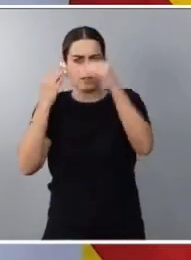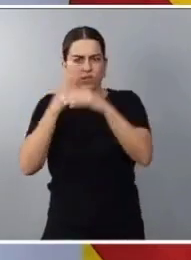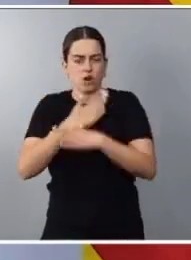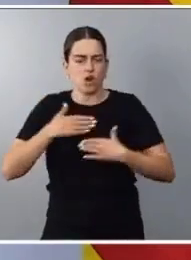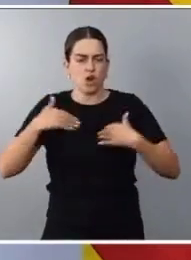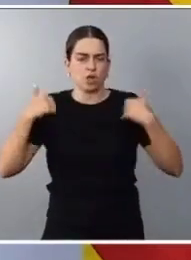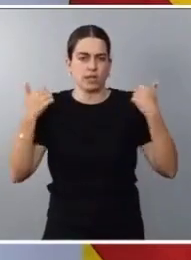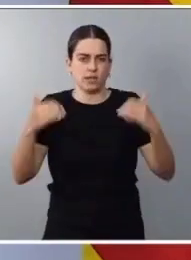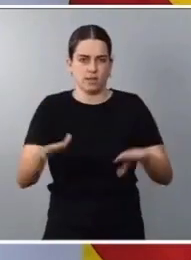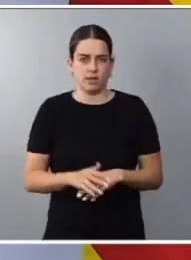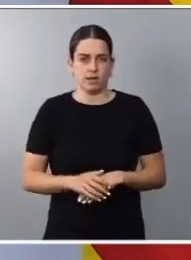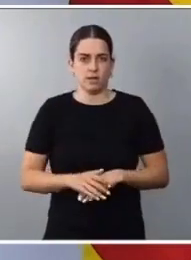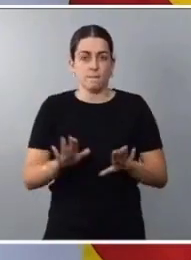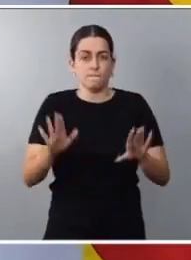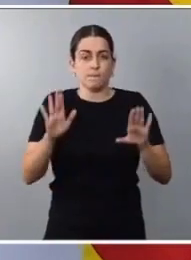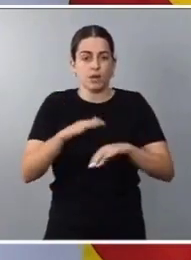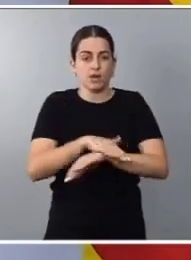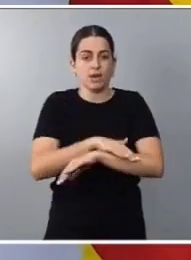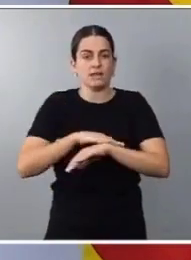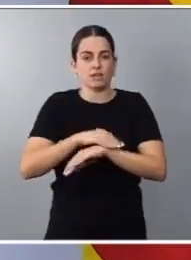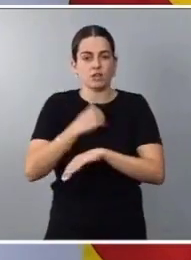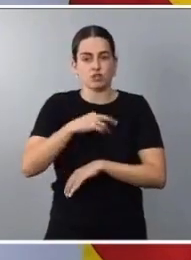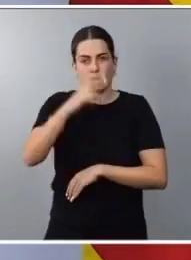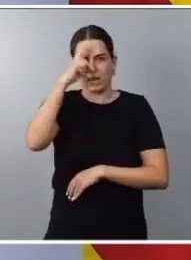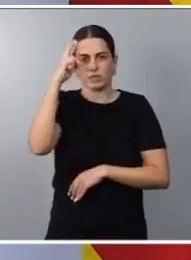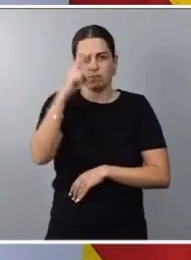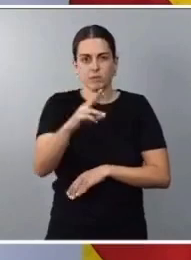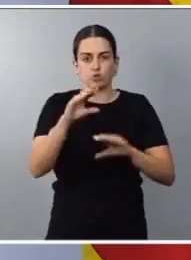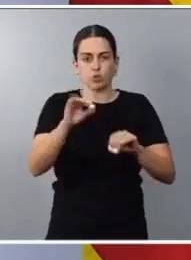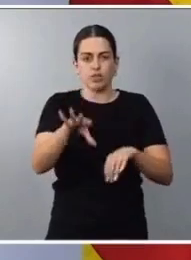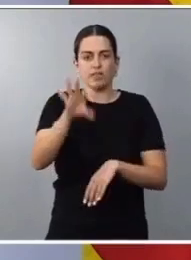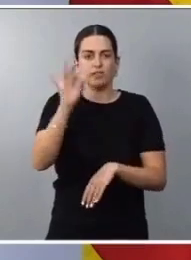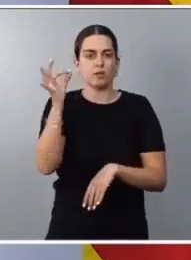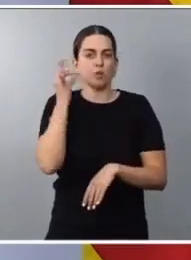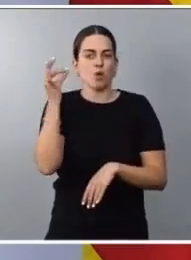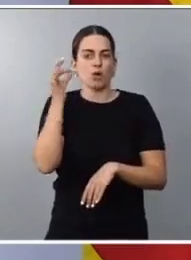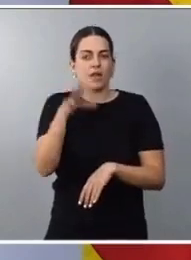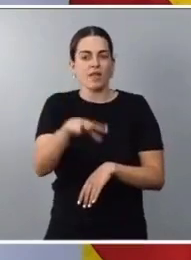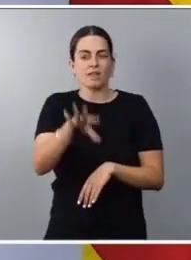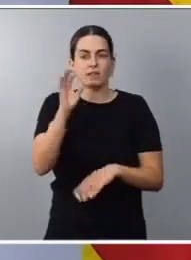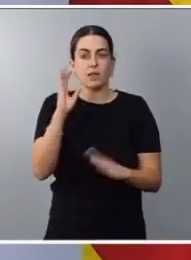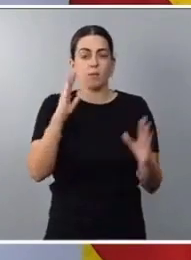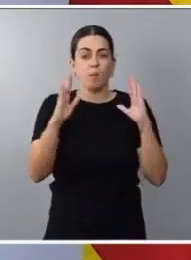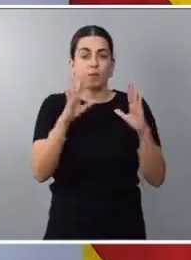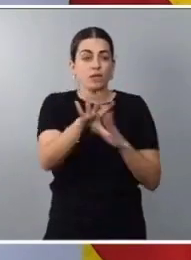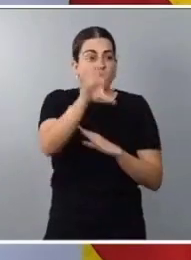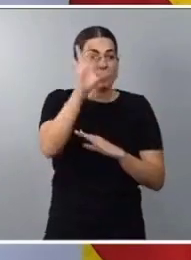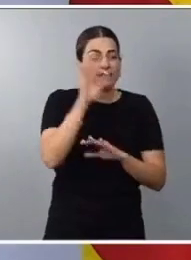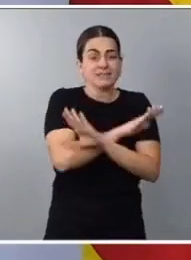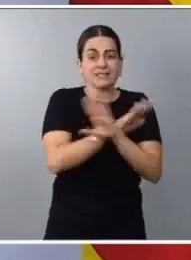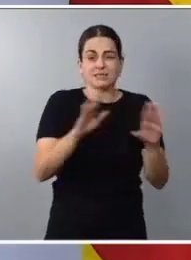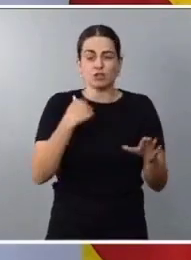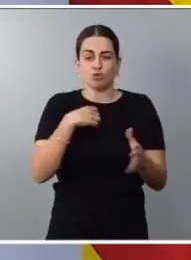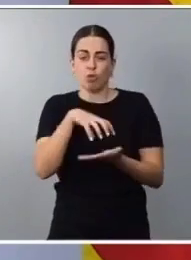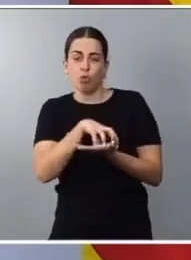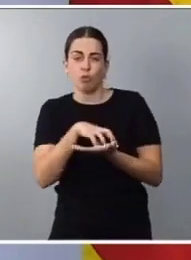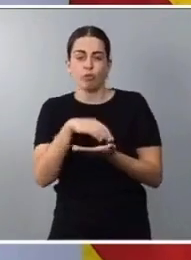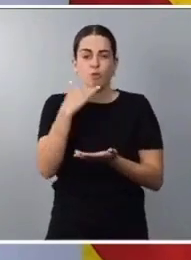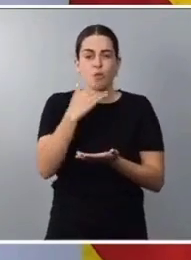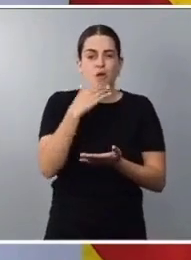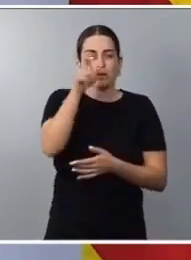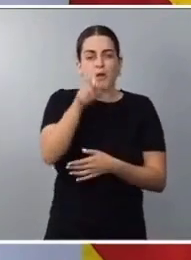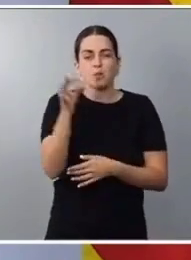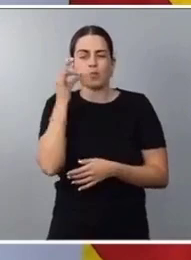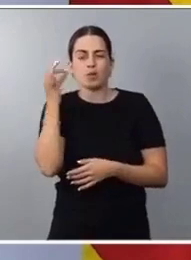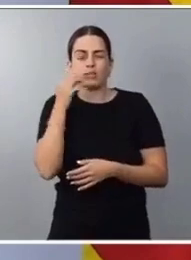pero el Estado respeta la decisión de las mujeres en el momento que la toman y no duda de la decisión de las mujeres cuando esa